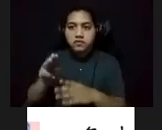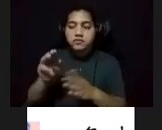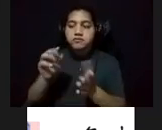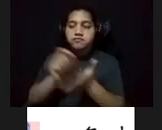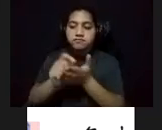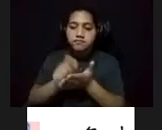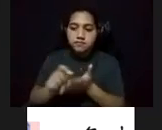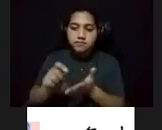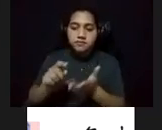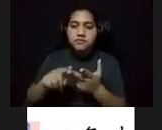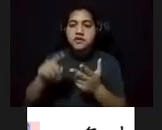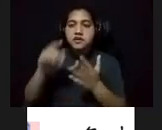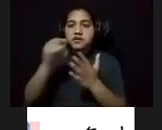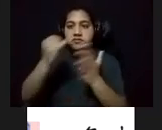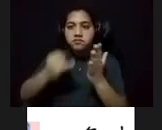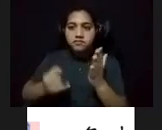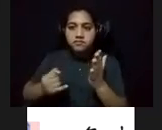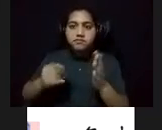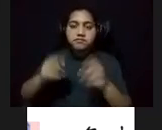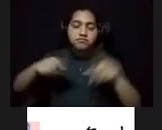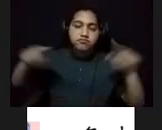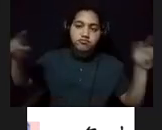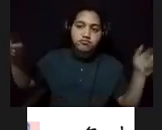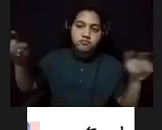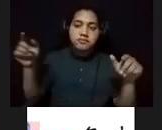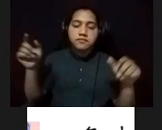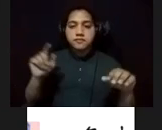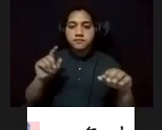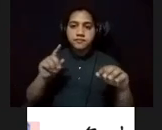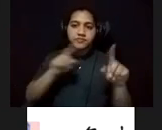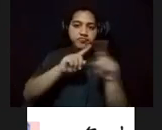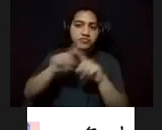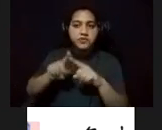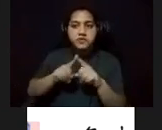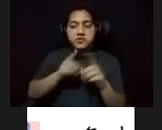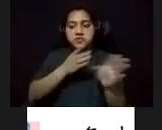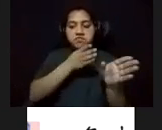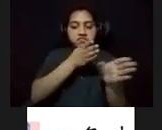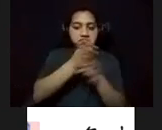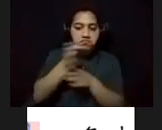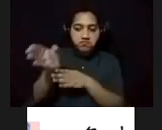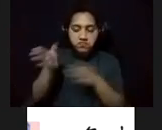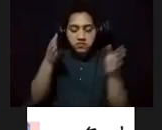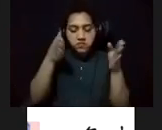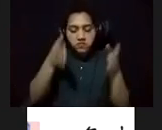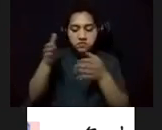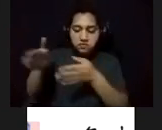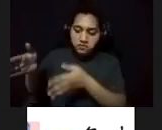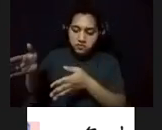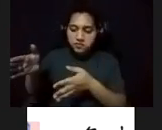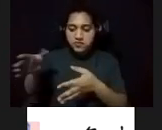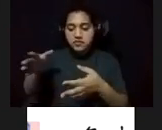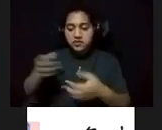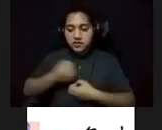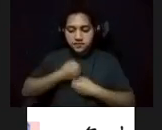pictóricos, entre otros. Desde sus diferentes enfoques, las expresiones artísticas han dejado